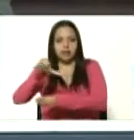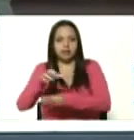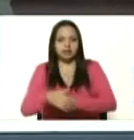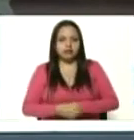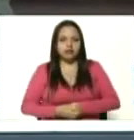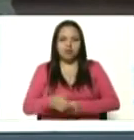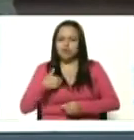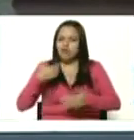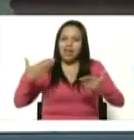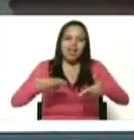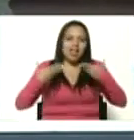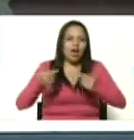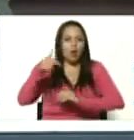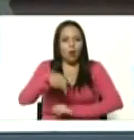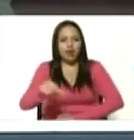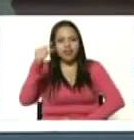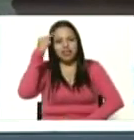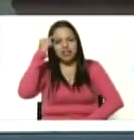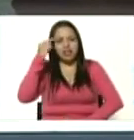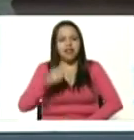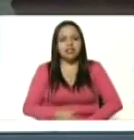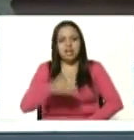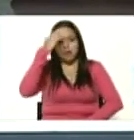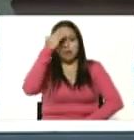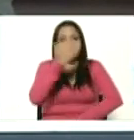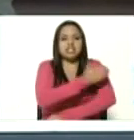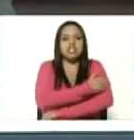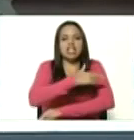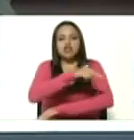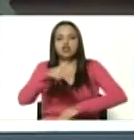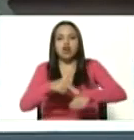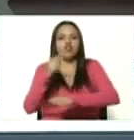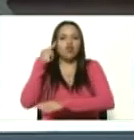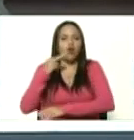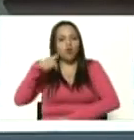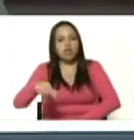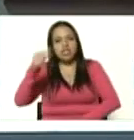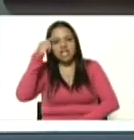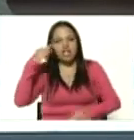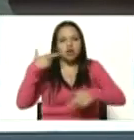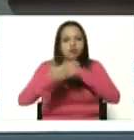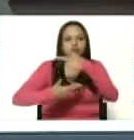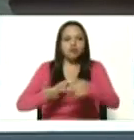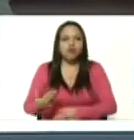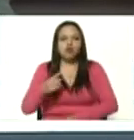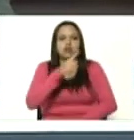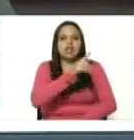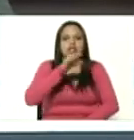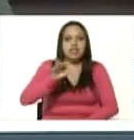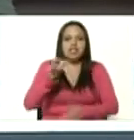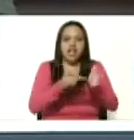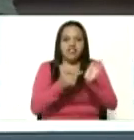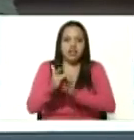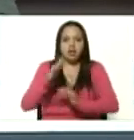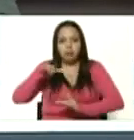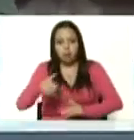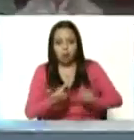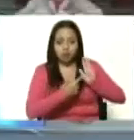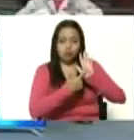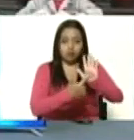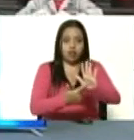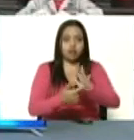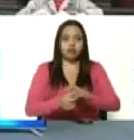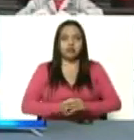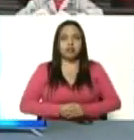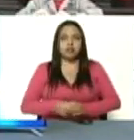da mucha alegría hoy día de la milicia nacional bolivariana hoy día de la revolución del 13 de abril poder mostrarlo para